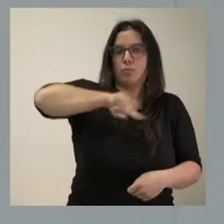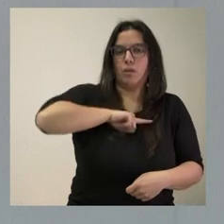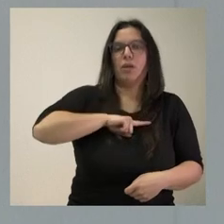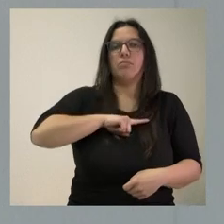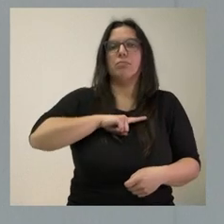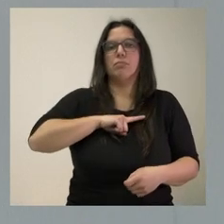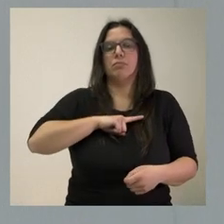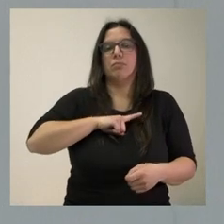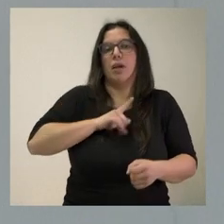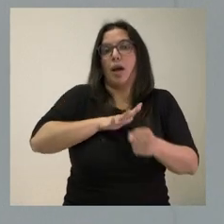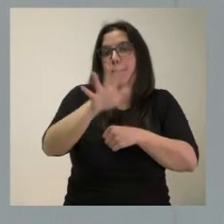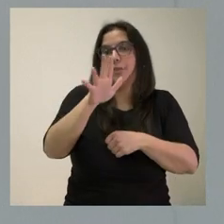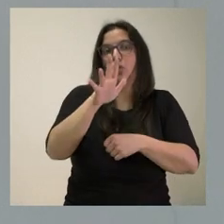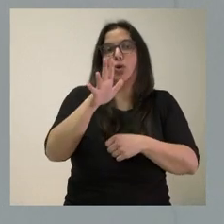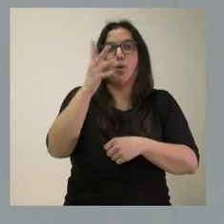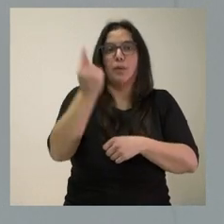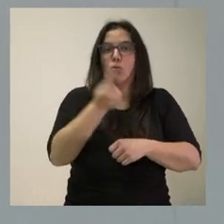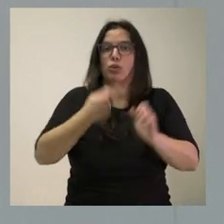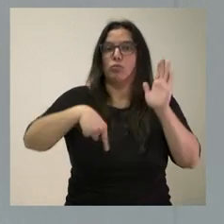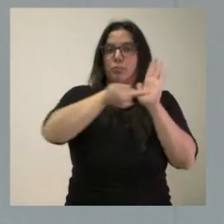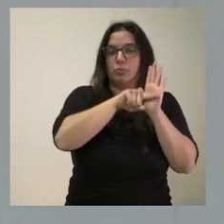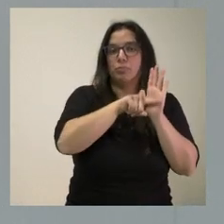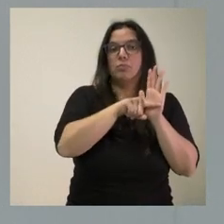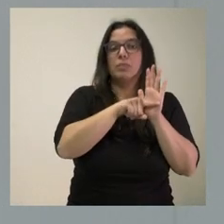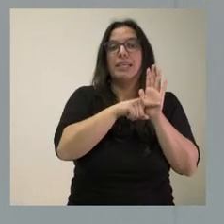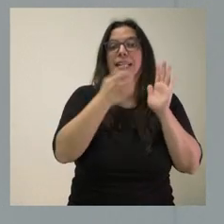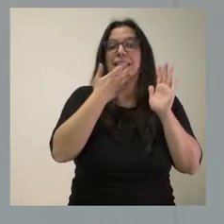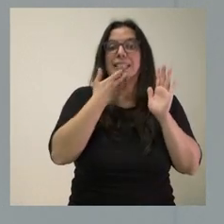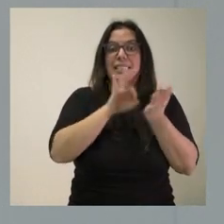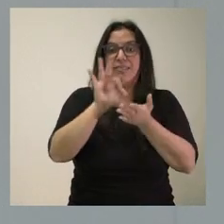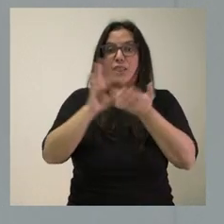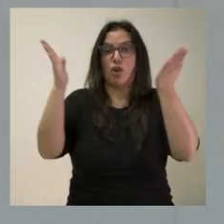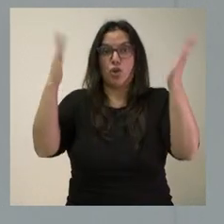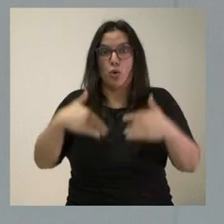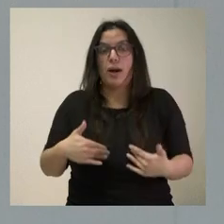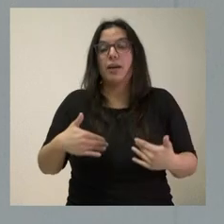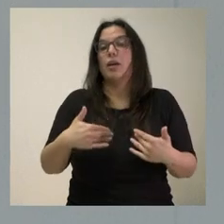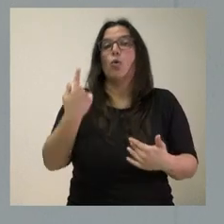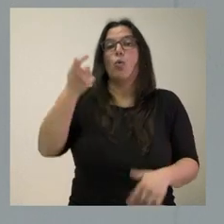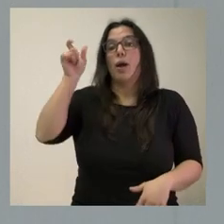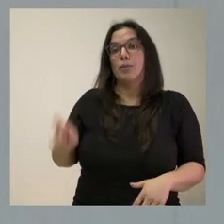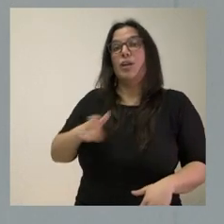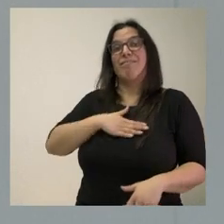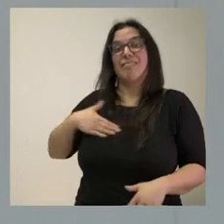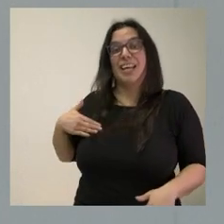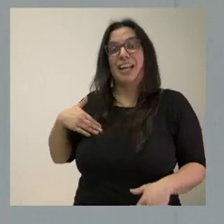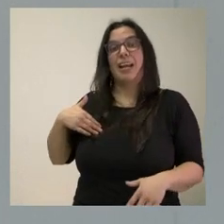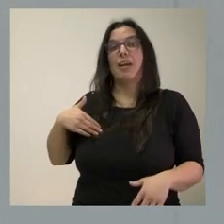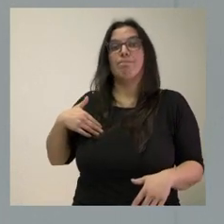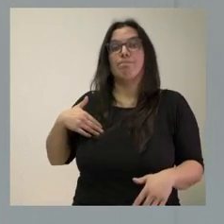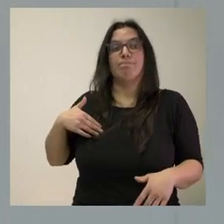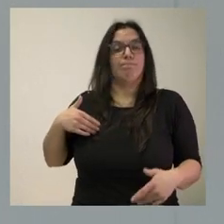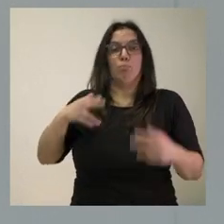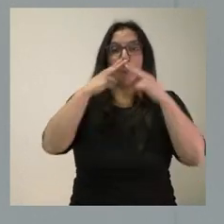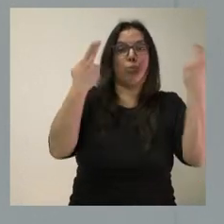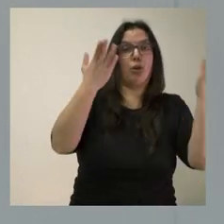sufragar en el ámbito de los presupuestos públicos y que si no existieran estos servicios y esas dotaciones y una persona quisiera acceder a las mismas, pues